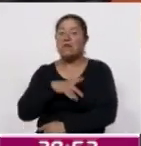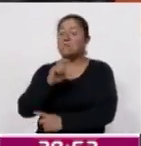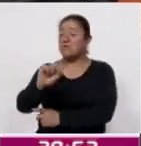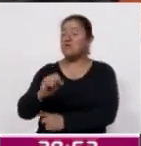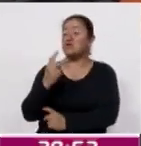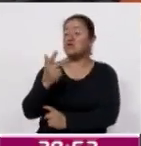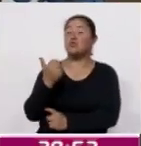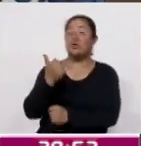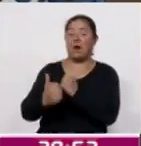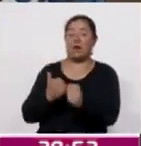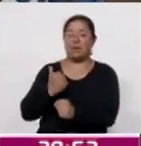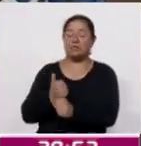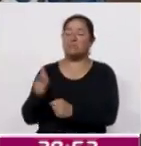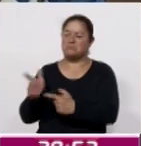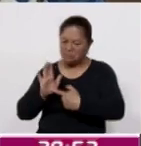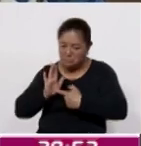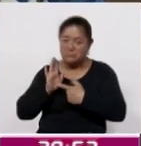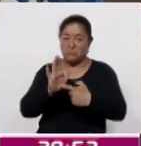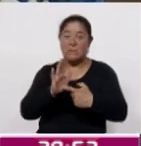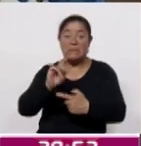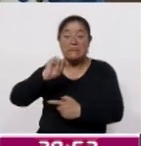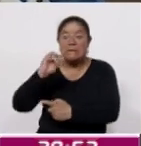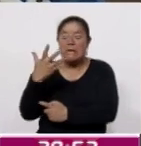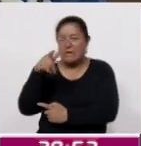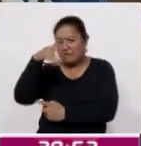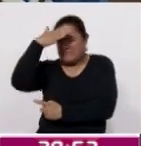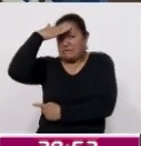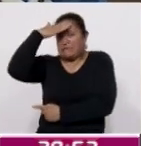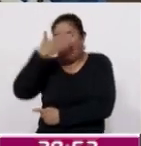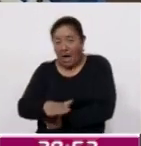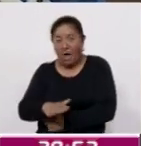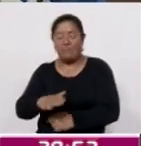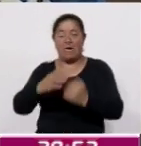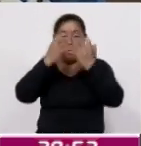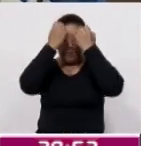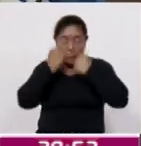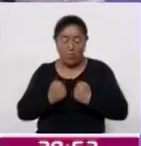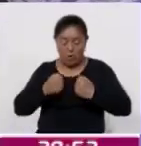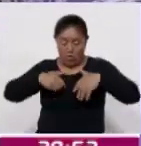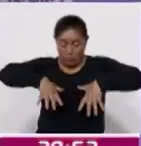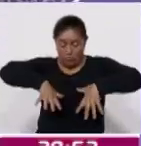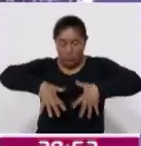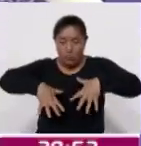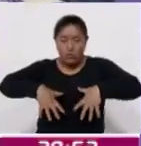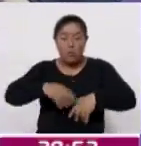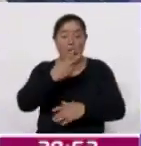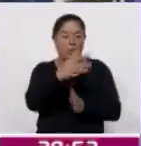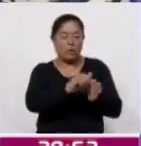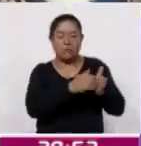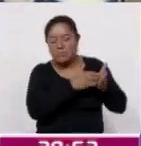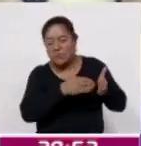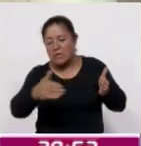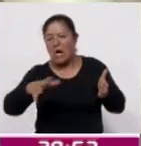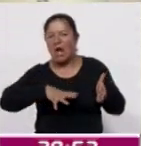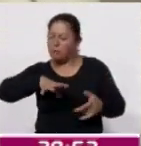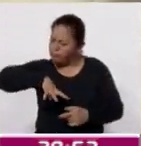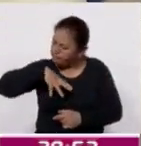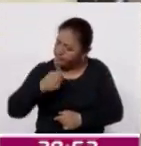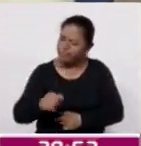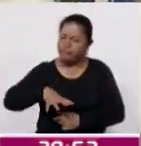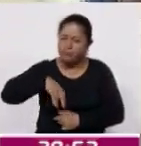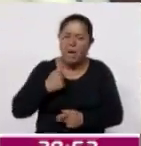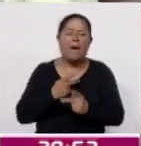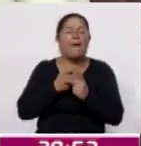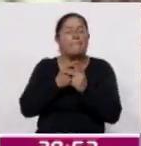28 años demostró su dominio de la técnica al elaborar en cuatro meses una pieza que rinda homenaje al esfuerzo y la